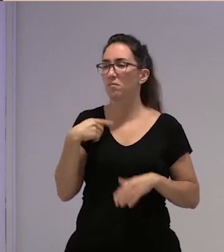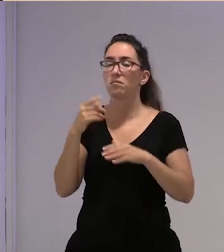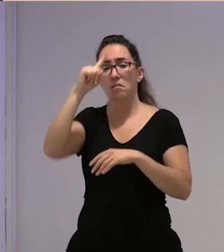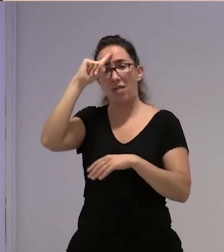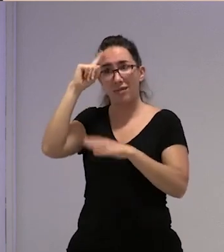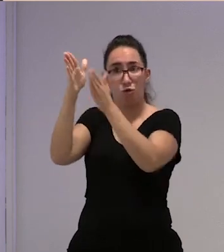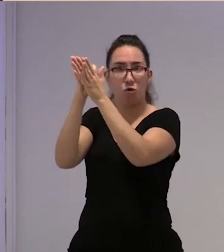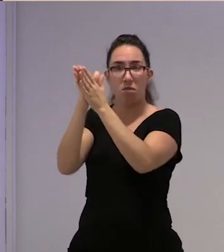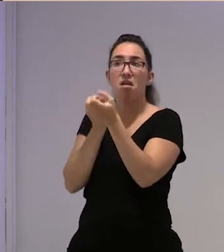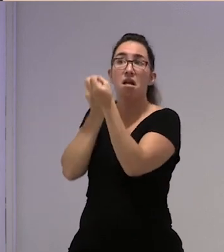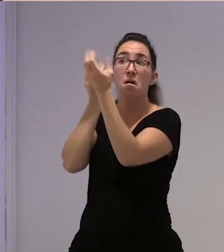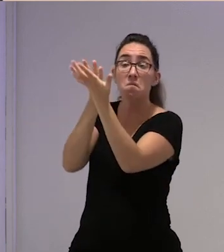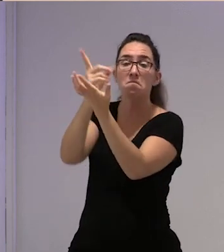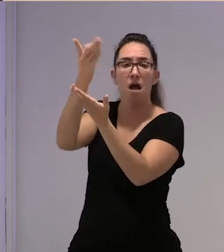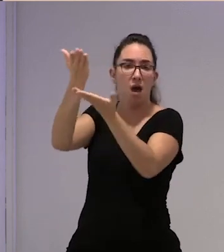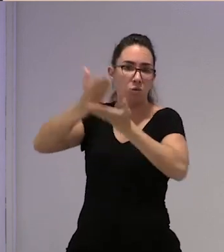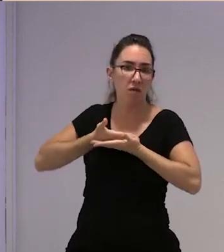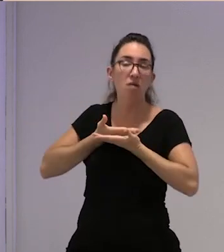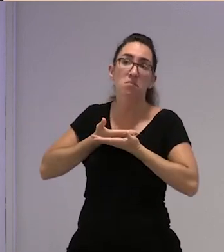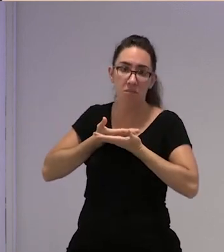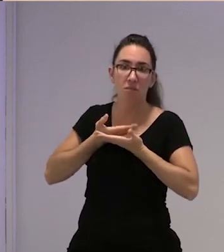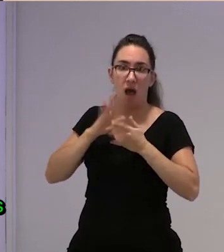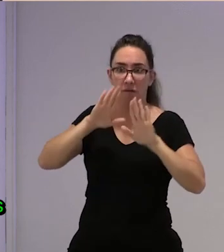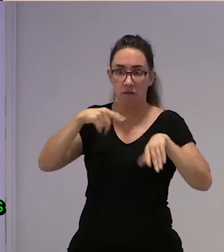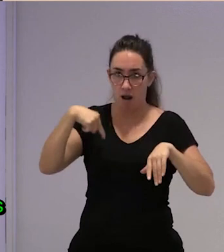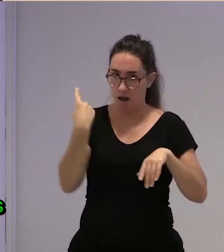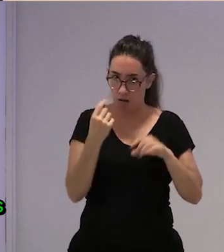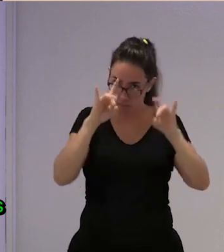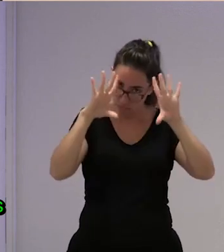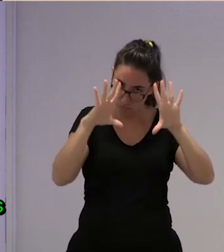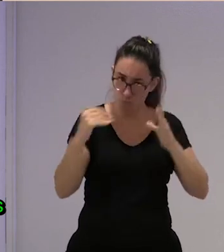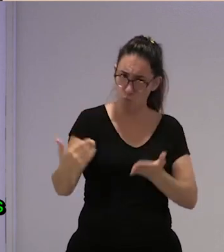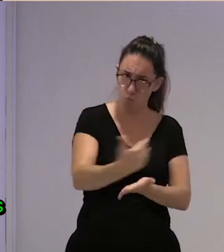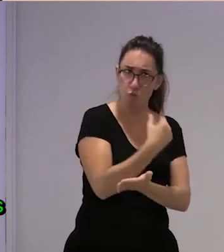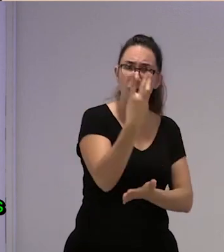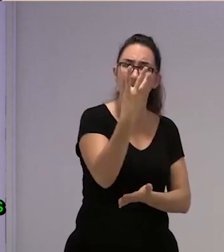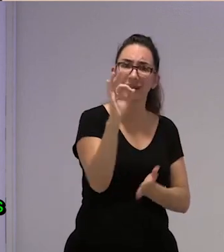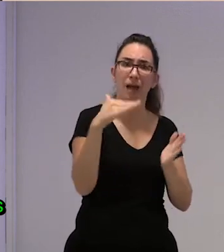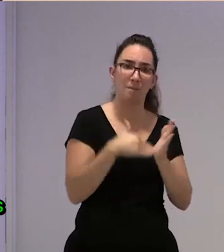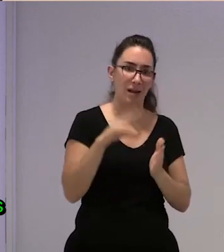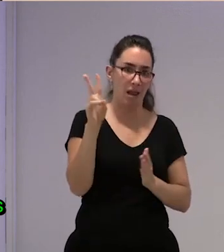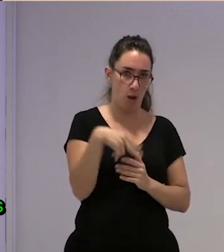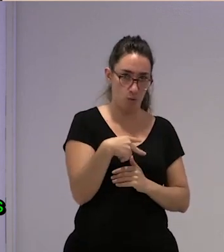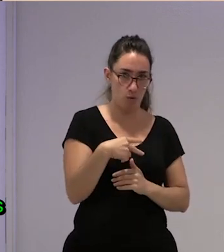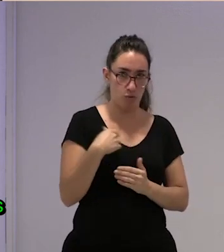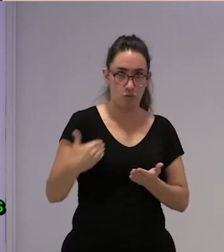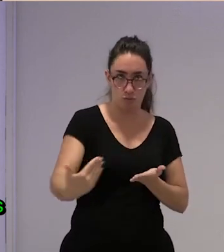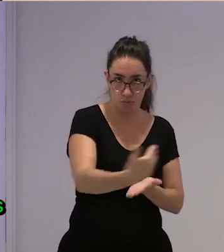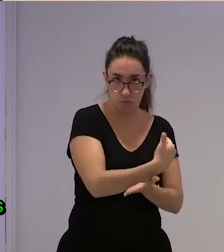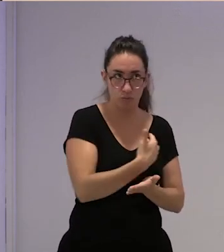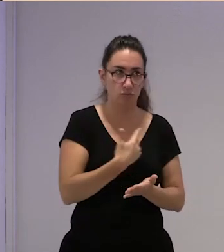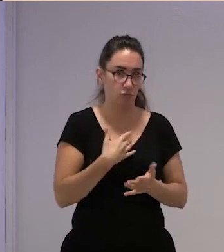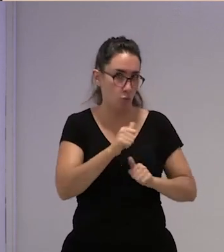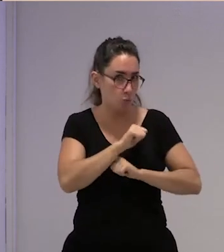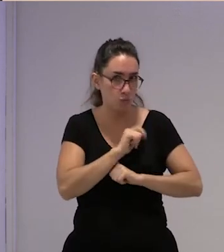nos han ayudado y y nos hemos quedado flipando porque hemos recaudado 30.000 euros y es que ni nos lo ni nos lo